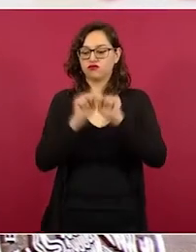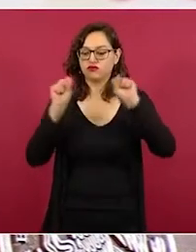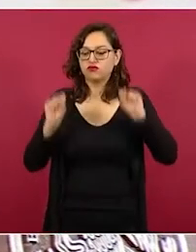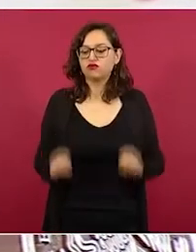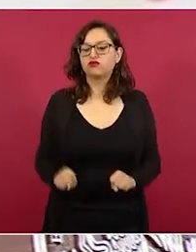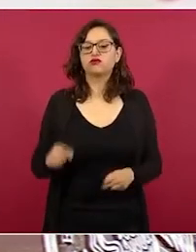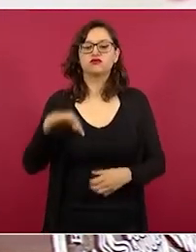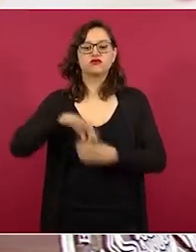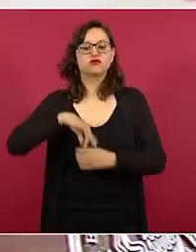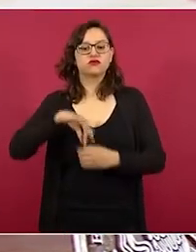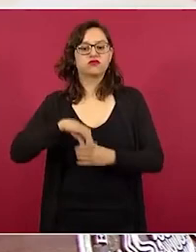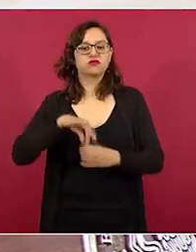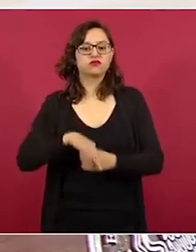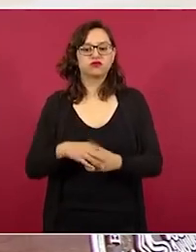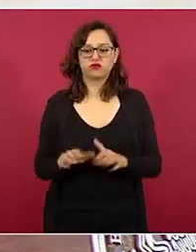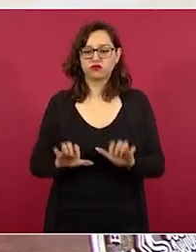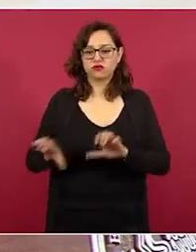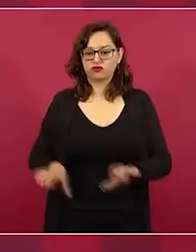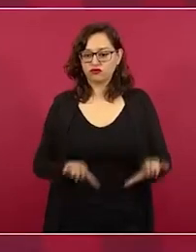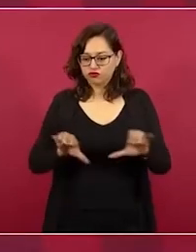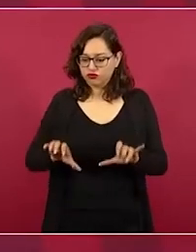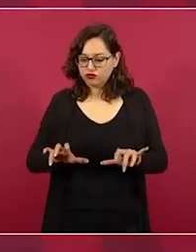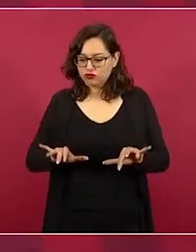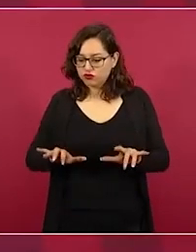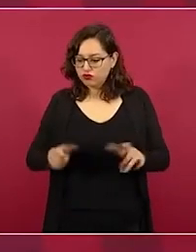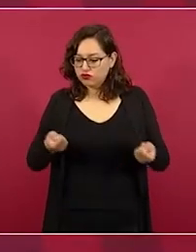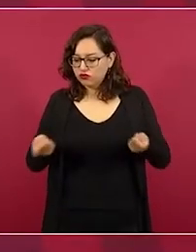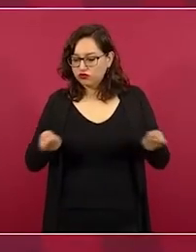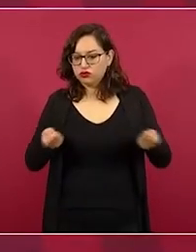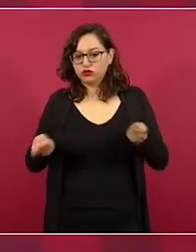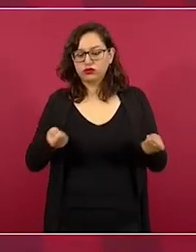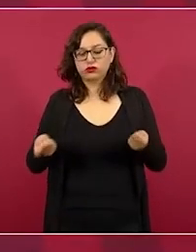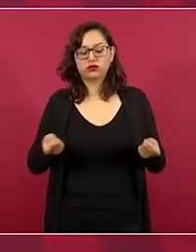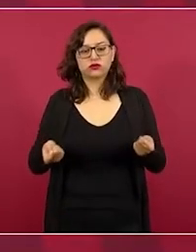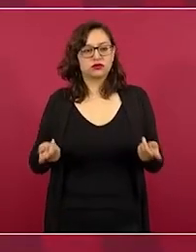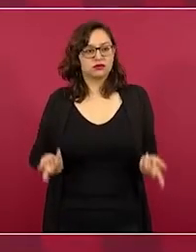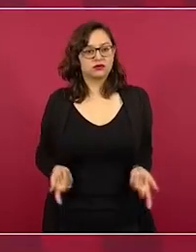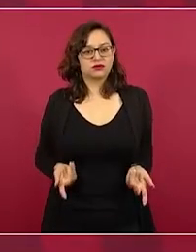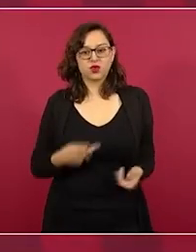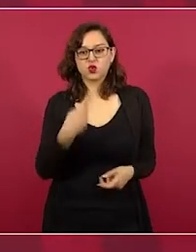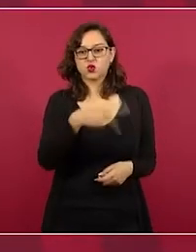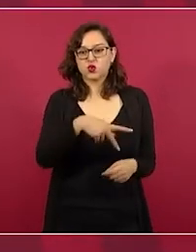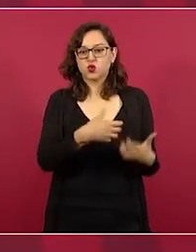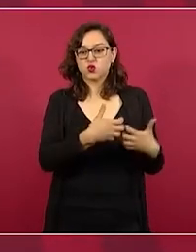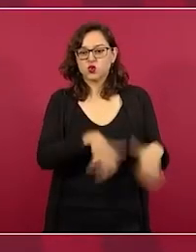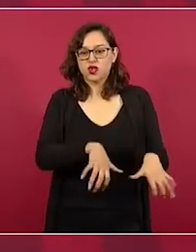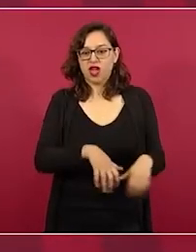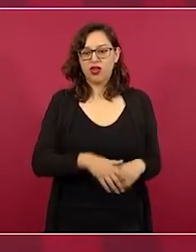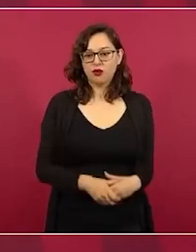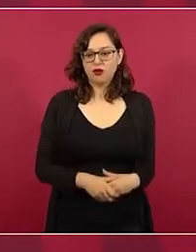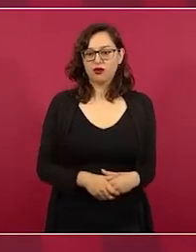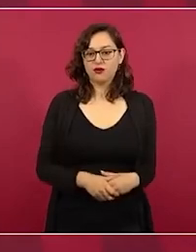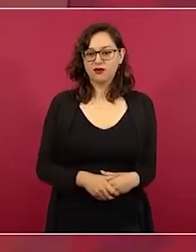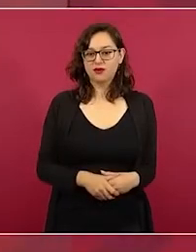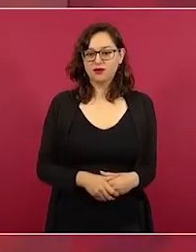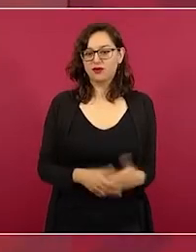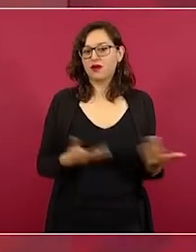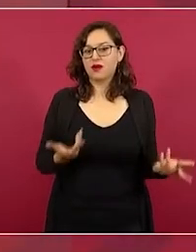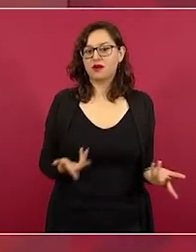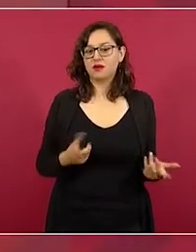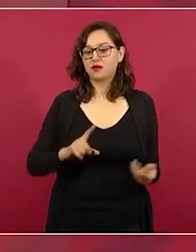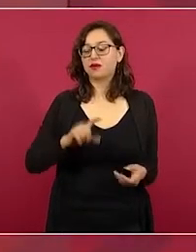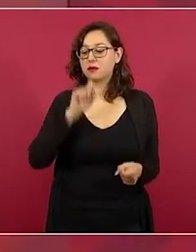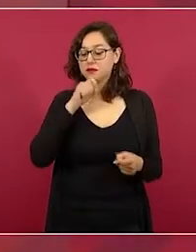de cómputo, junto con el que después en premio le dieron la